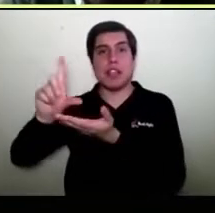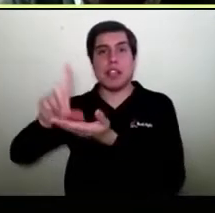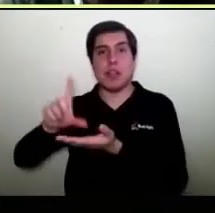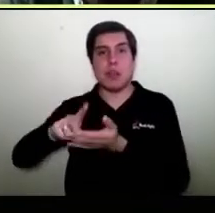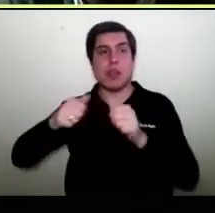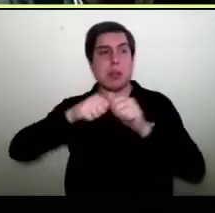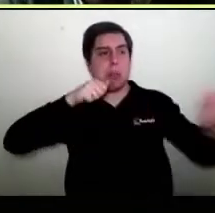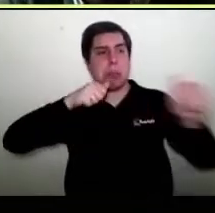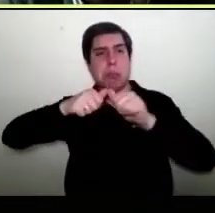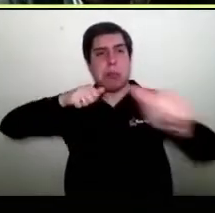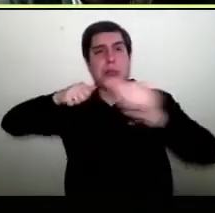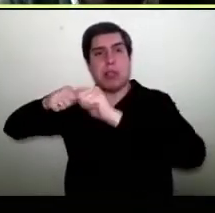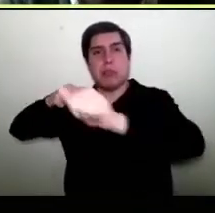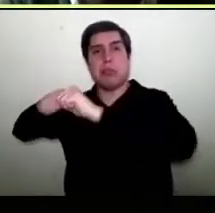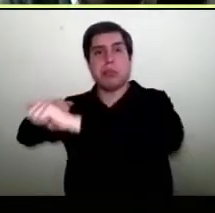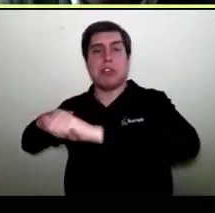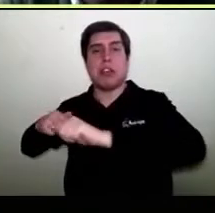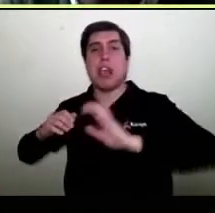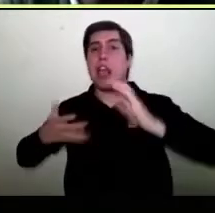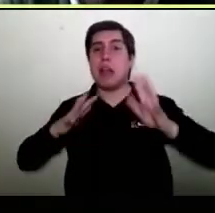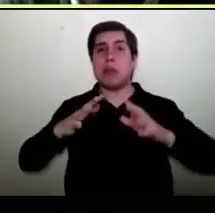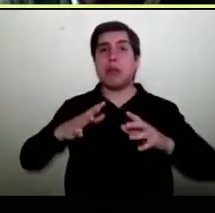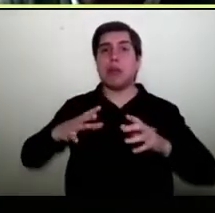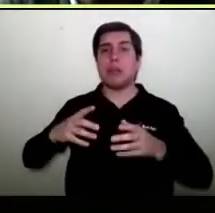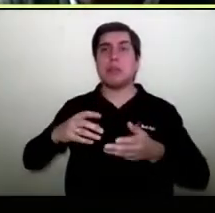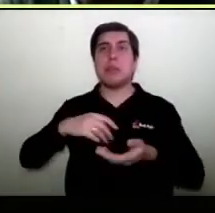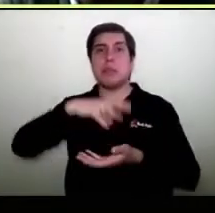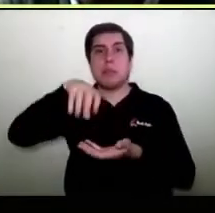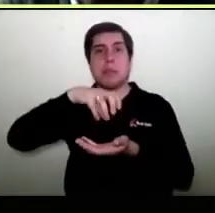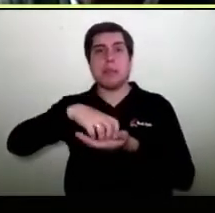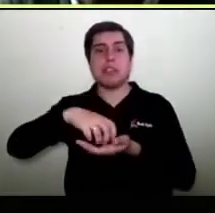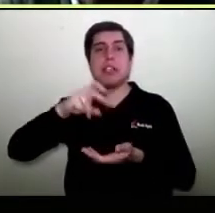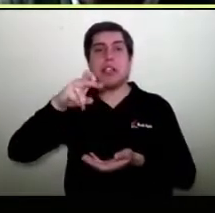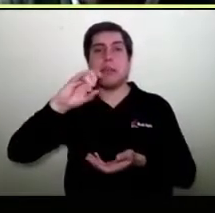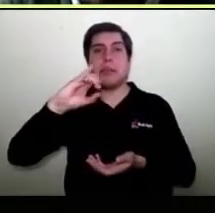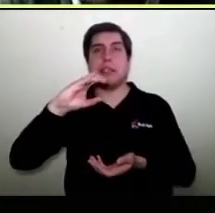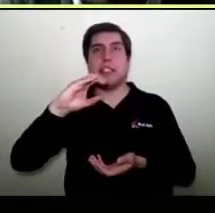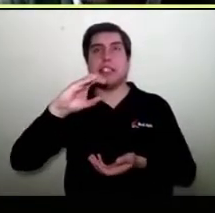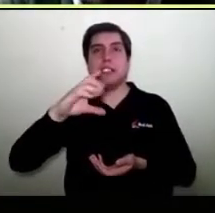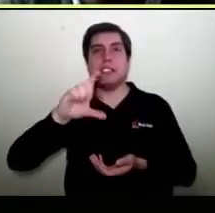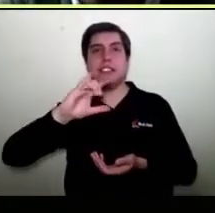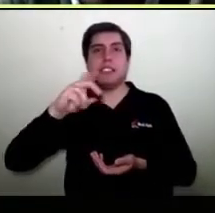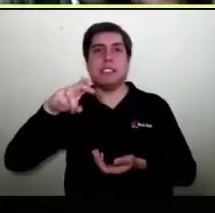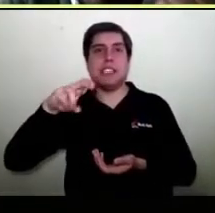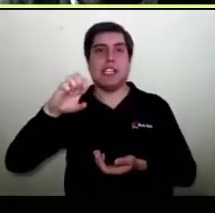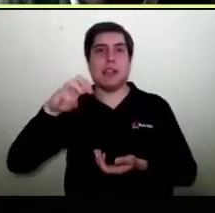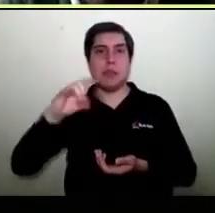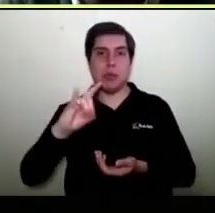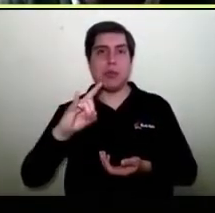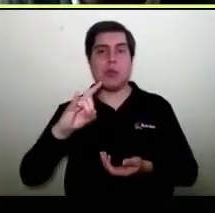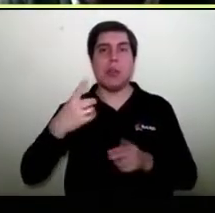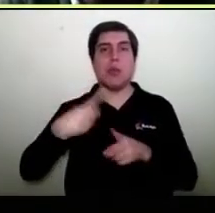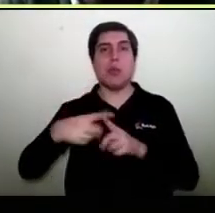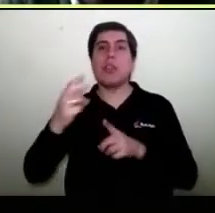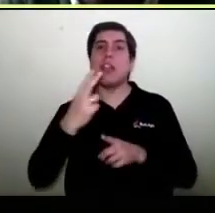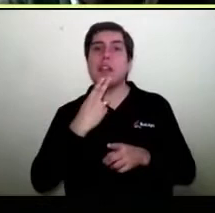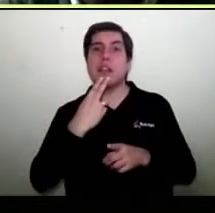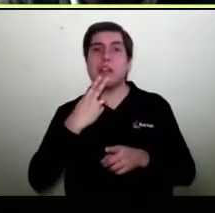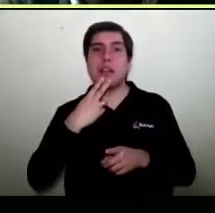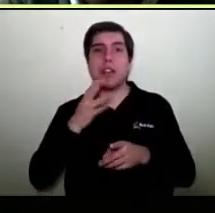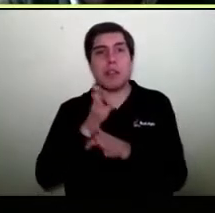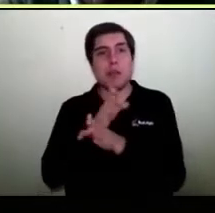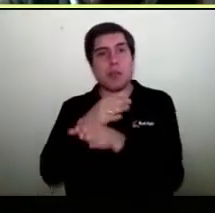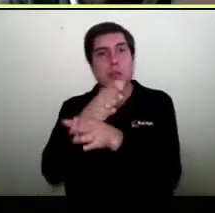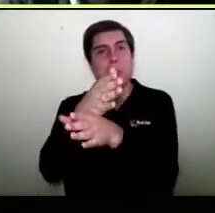alejados. Puedes contactarte con gente de Pichilemo que vende sal y contactarte con gente de Puerto Montt que vende salmones